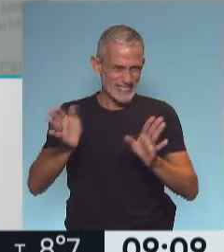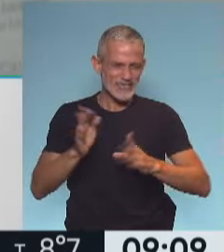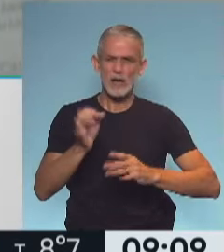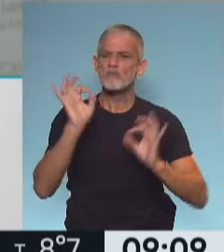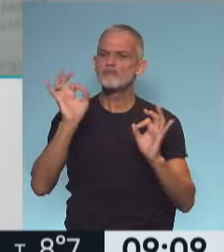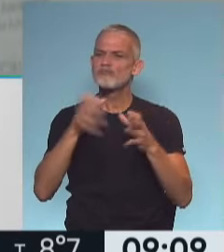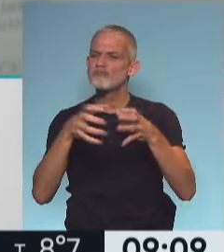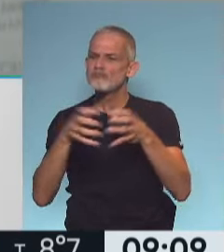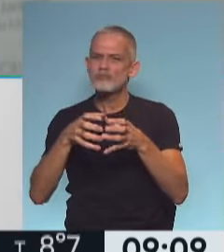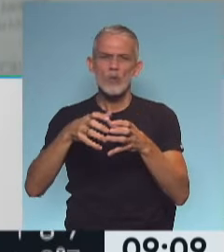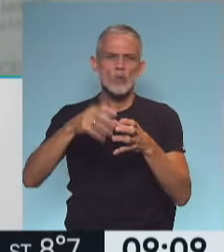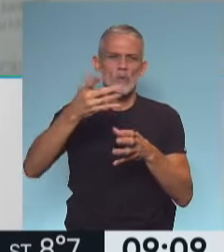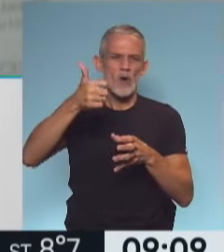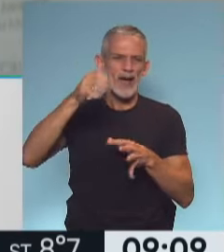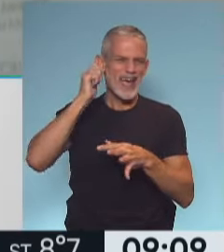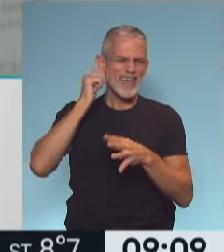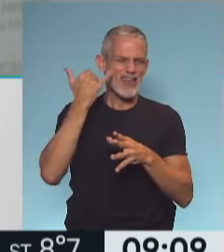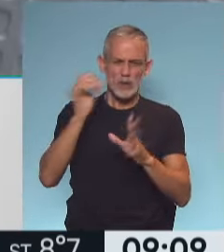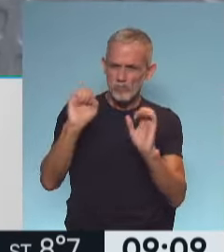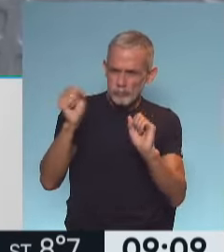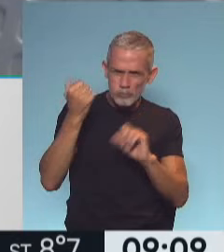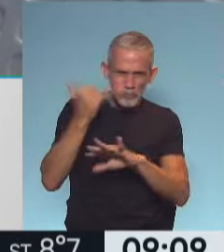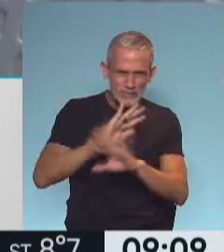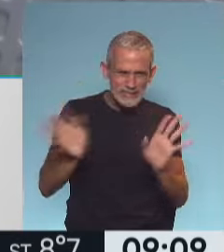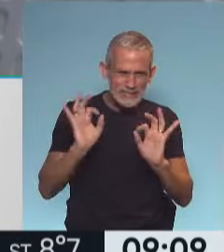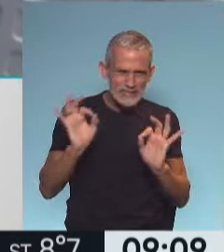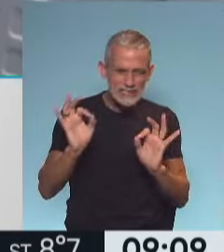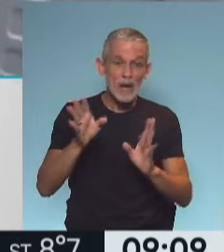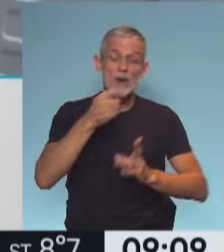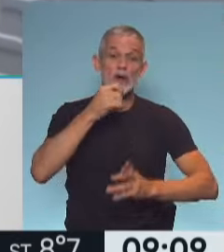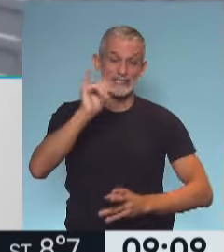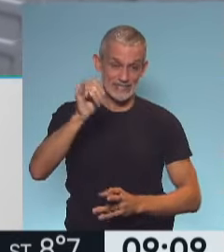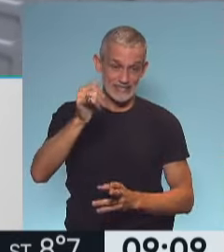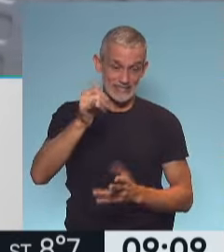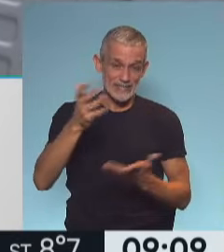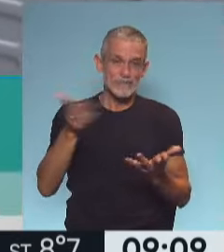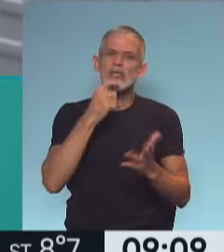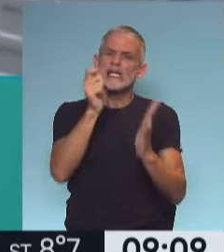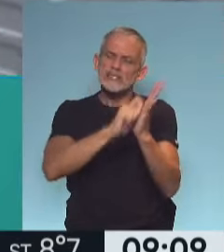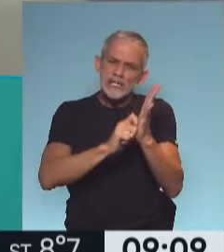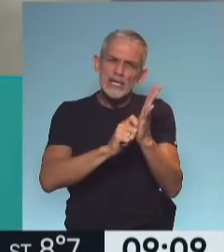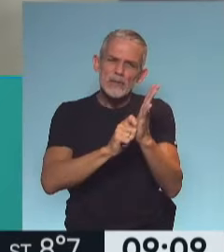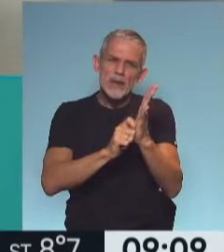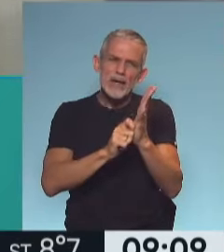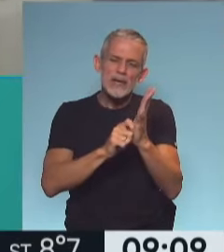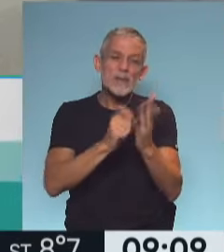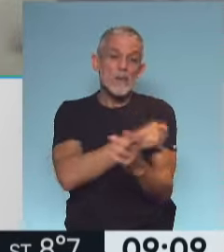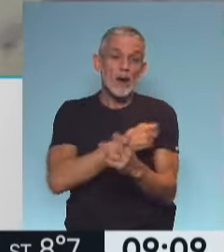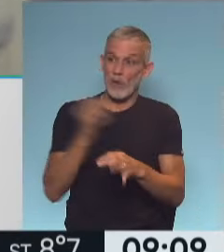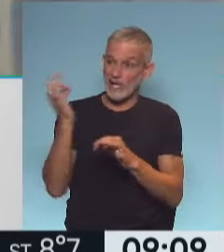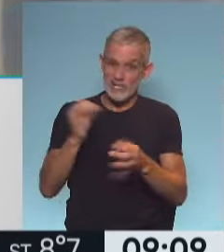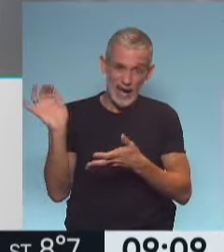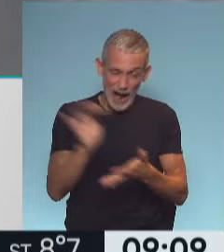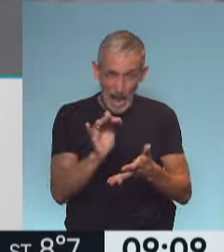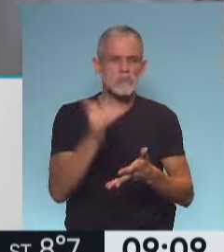cumplido. Entonces hay un montón ya de población vacunada, pero sí, donde se escriben y empiezan a ingresar las vacunas, se